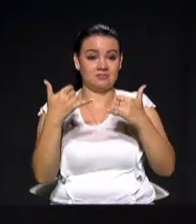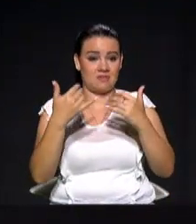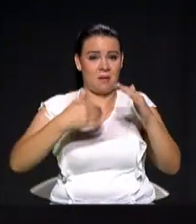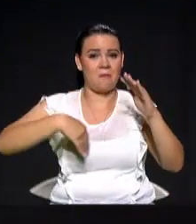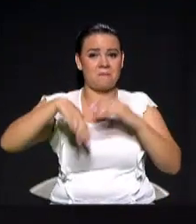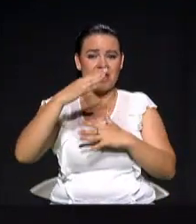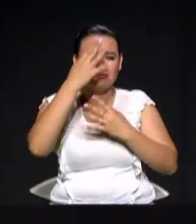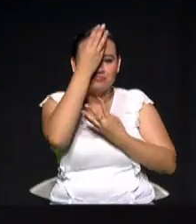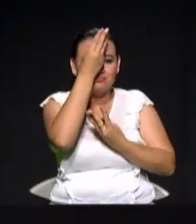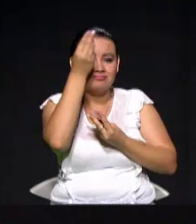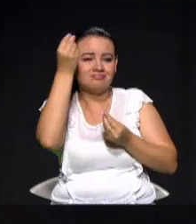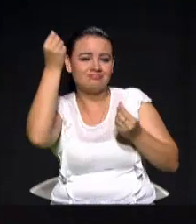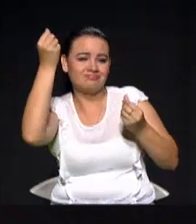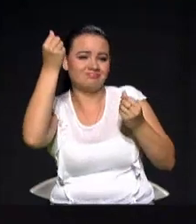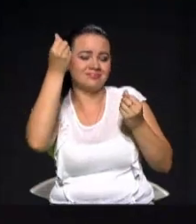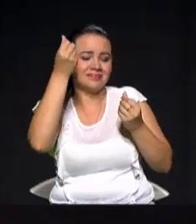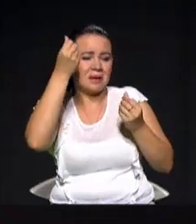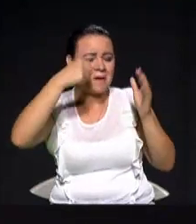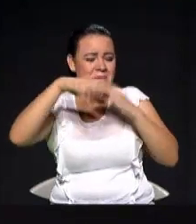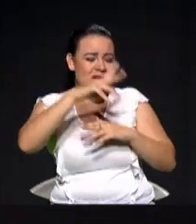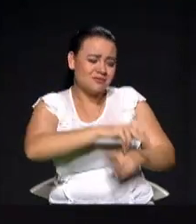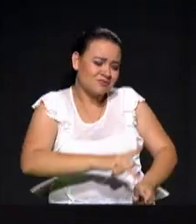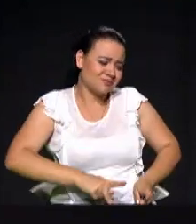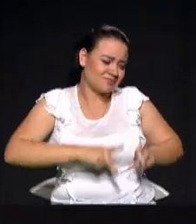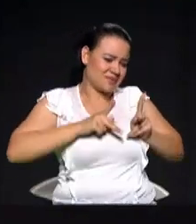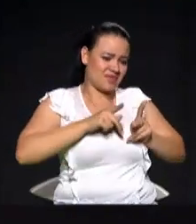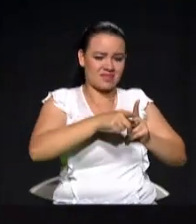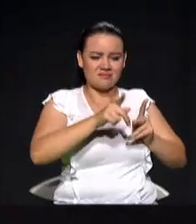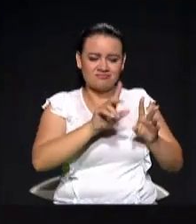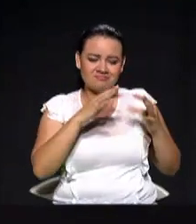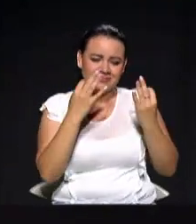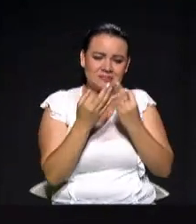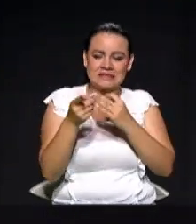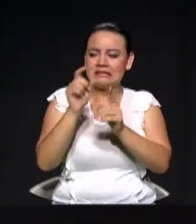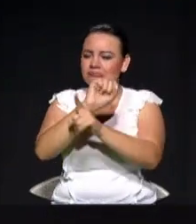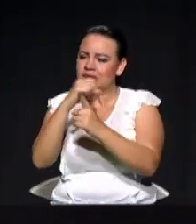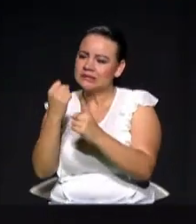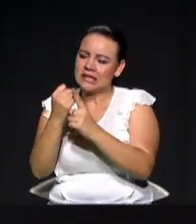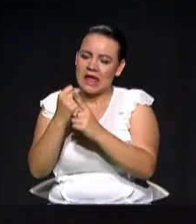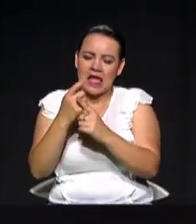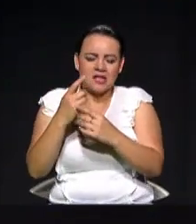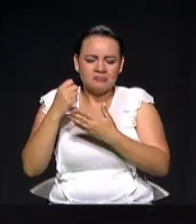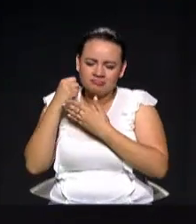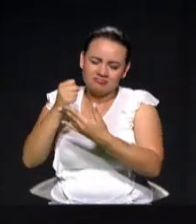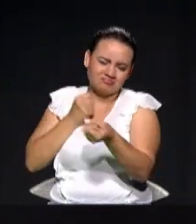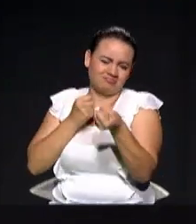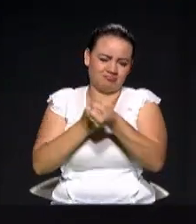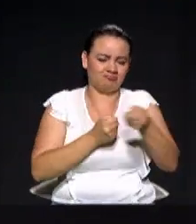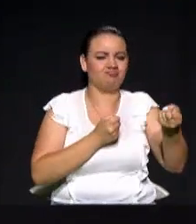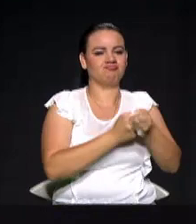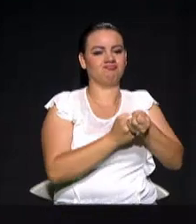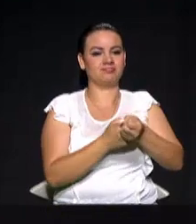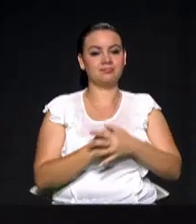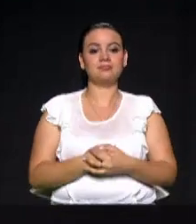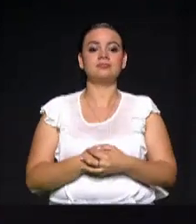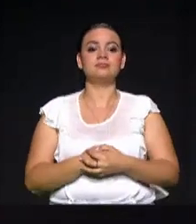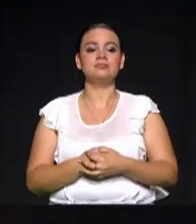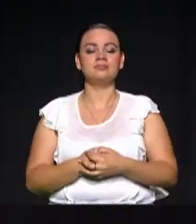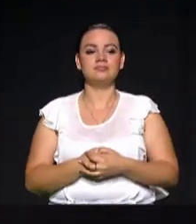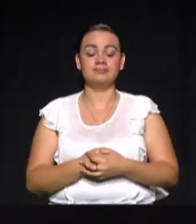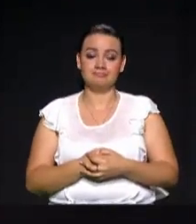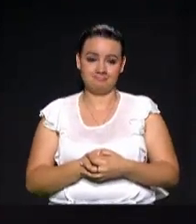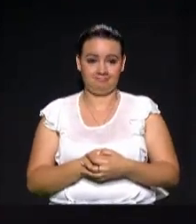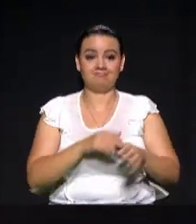para defender la vida, la familia y la sociedad. Queridas familias, somos la mejor